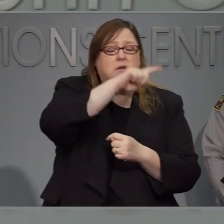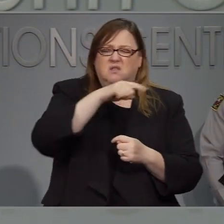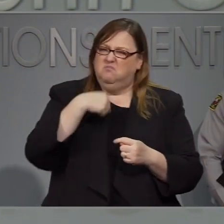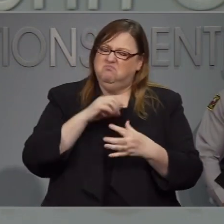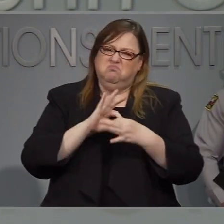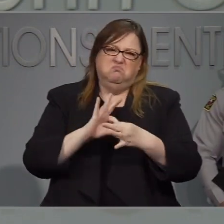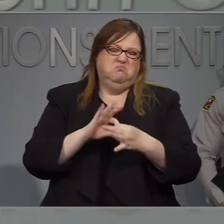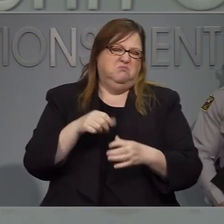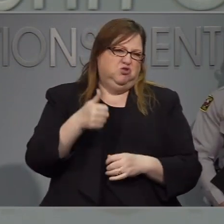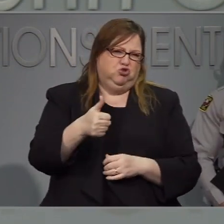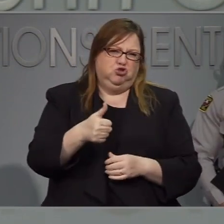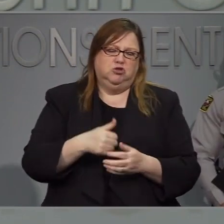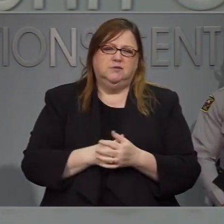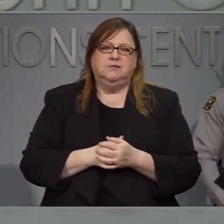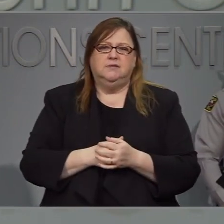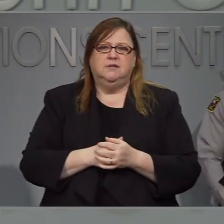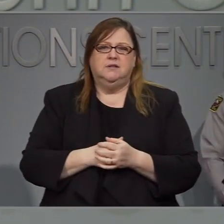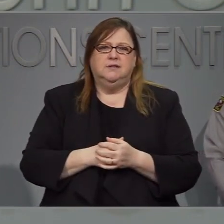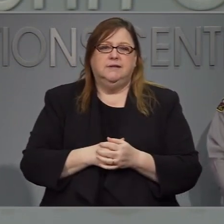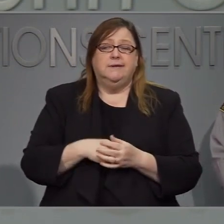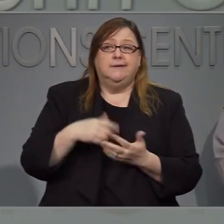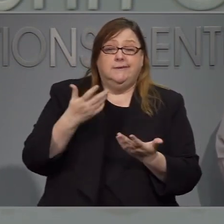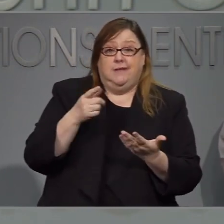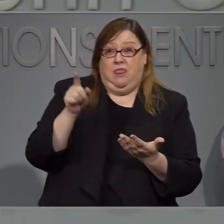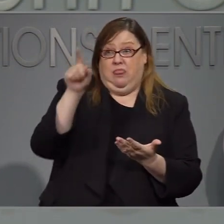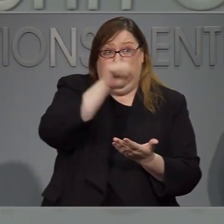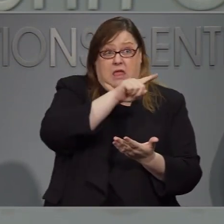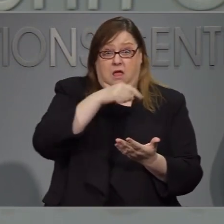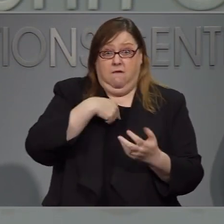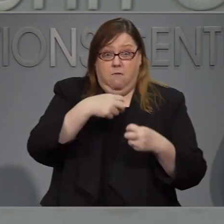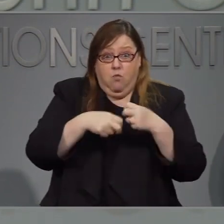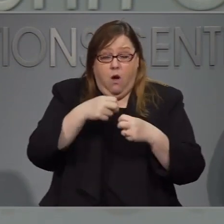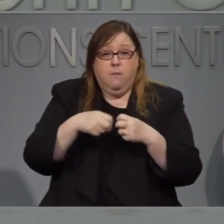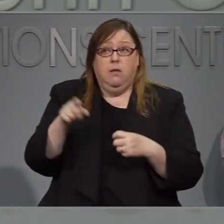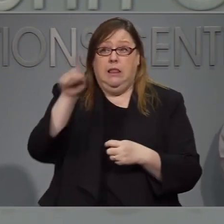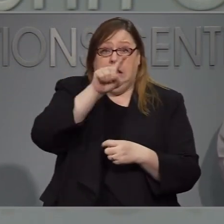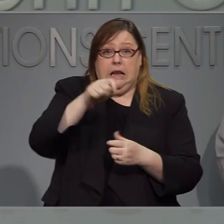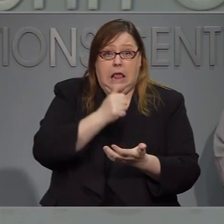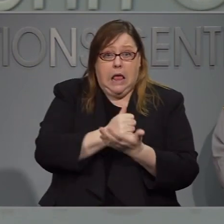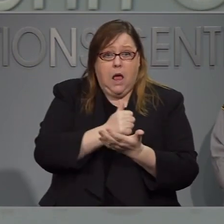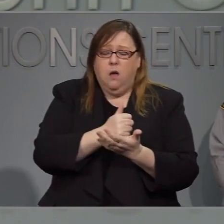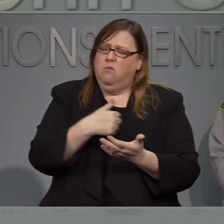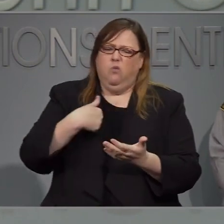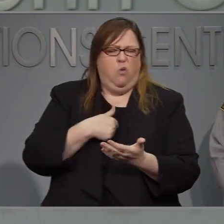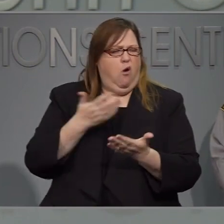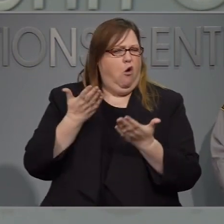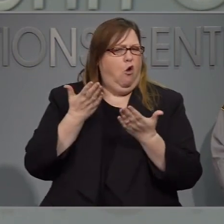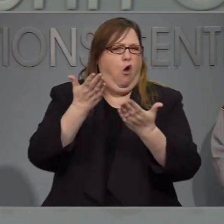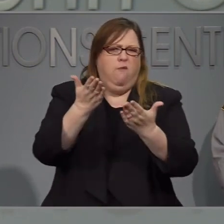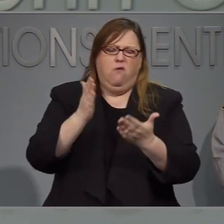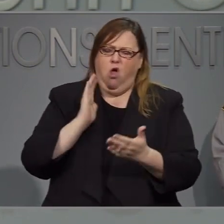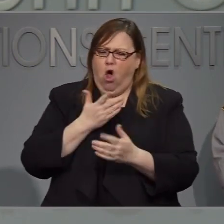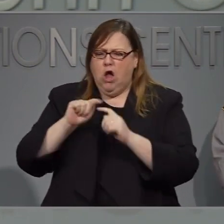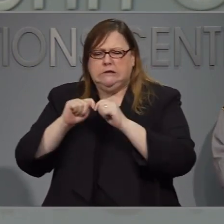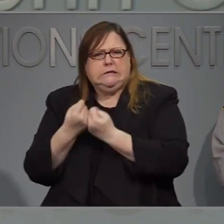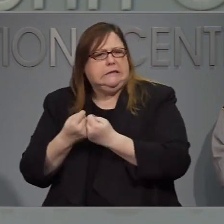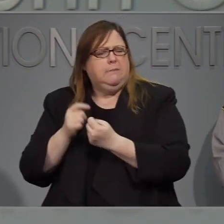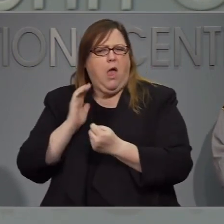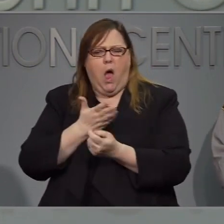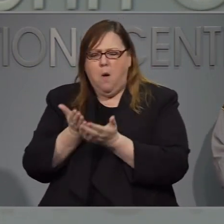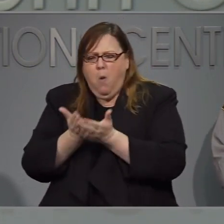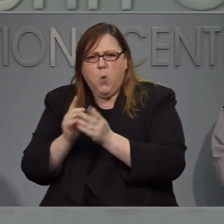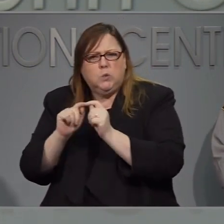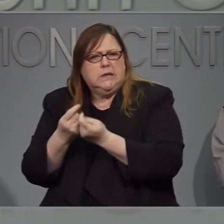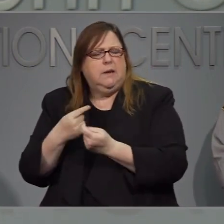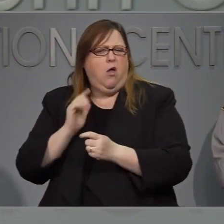a otro estado que tenga un problema con un. Desastre natural como por ejemplo los rescates acuáticos o bien con maquinaria o equipo.